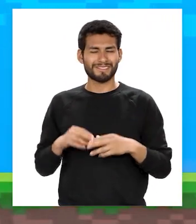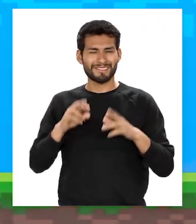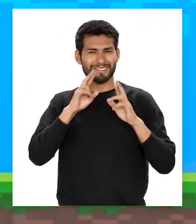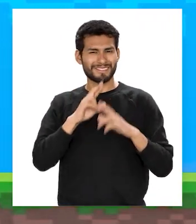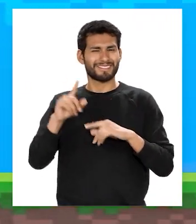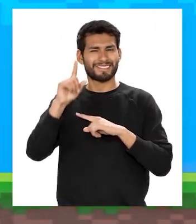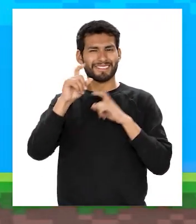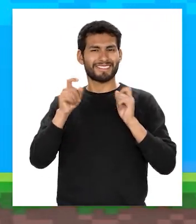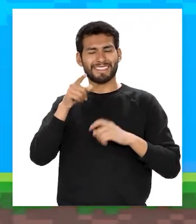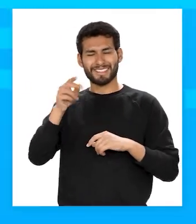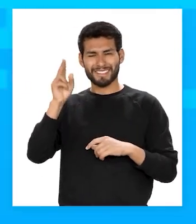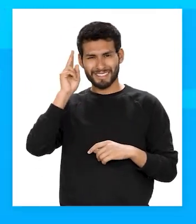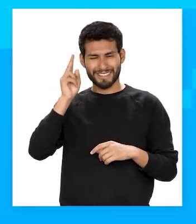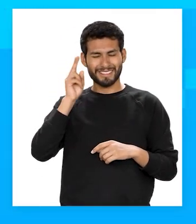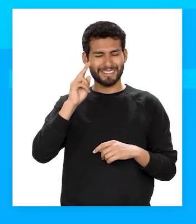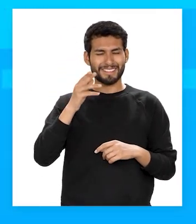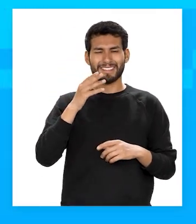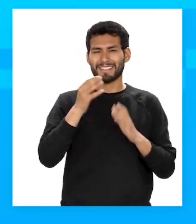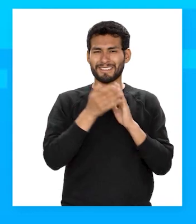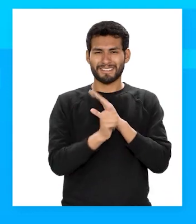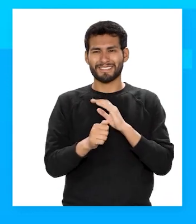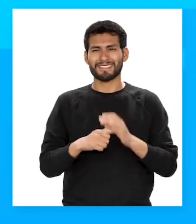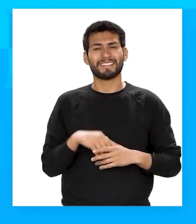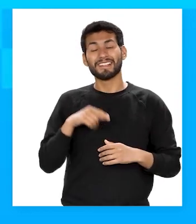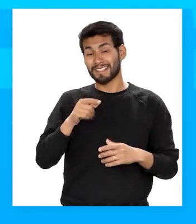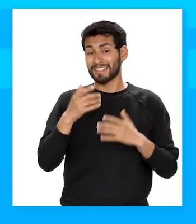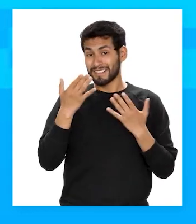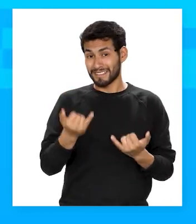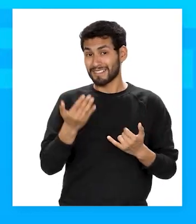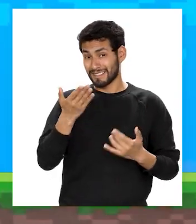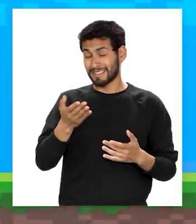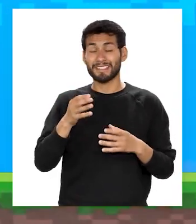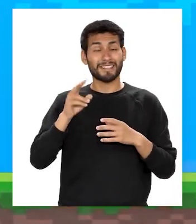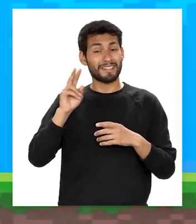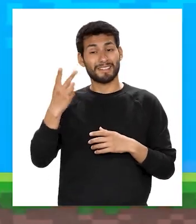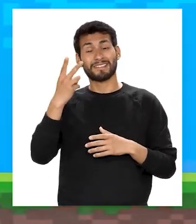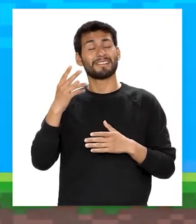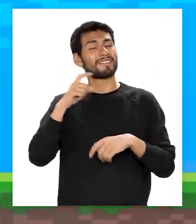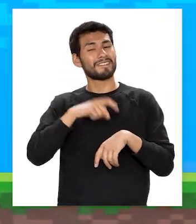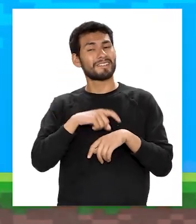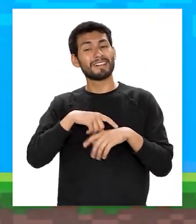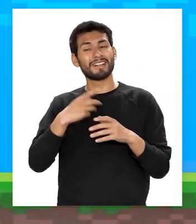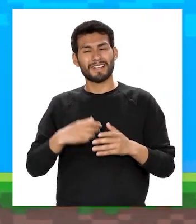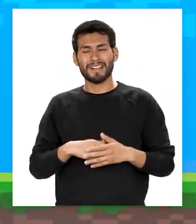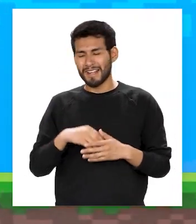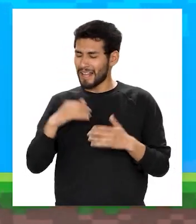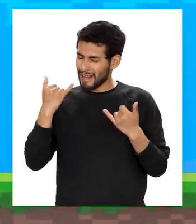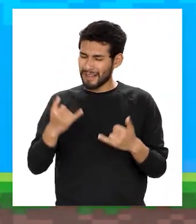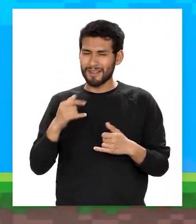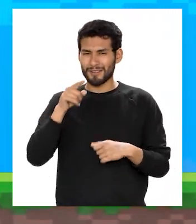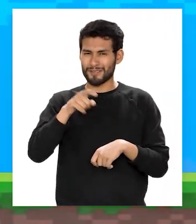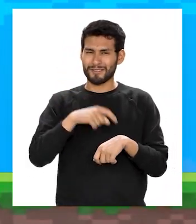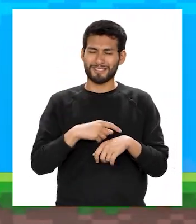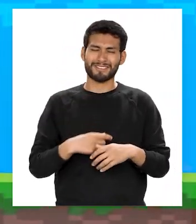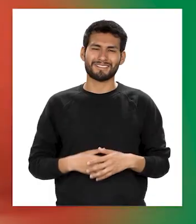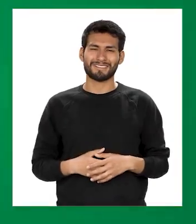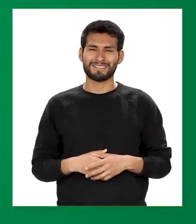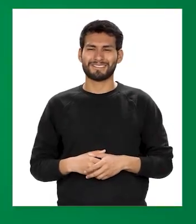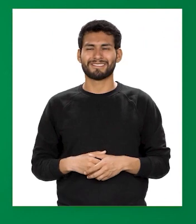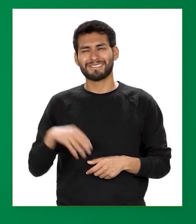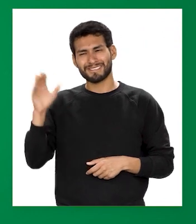Respondiendo a la pregunta de nuestra experta profesora Que ya está con nosotros para el segundo momento de... ¡Ahora es tu turno!